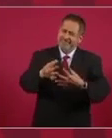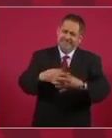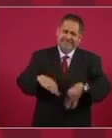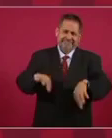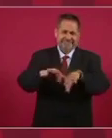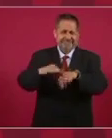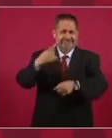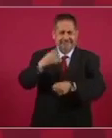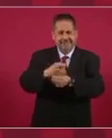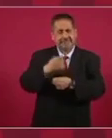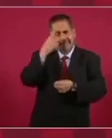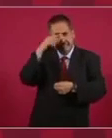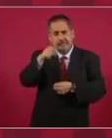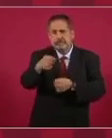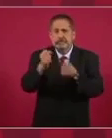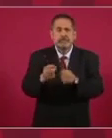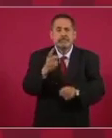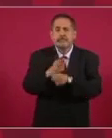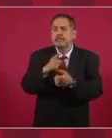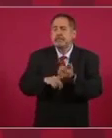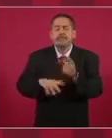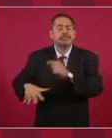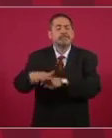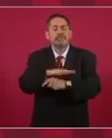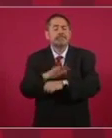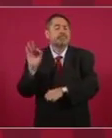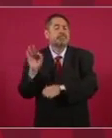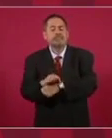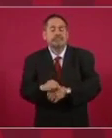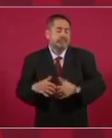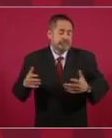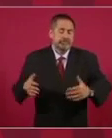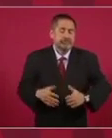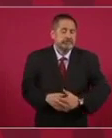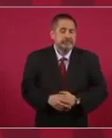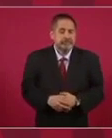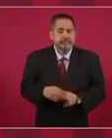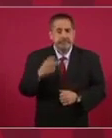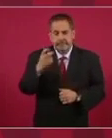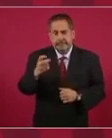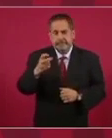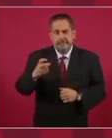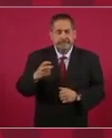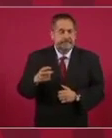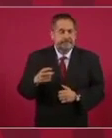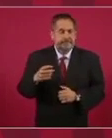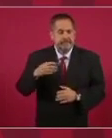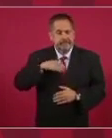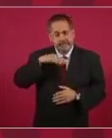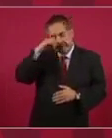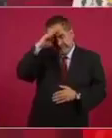para garantizar la seguridad pública. Eso es lo que estamos buscando.